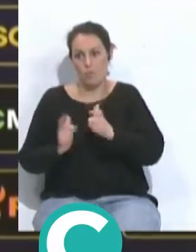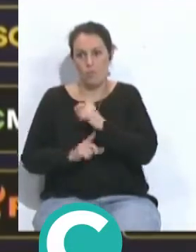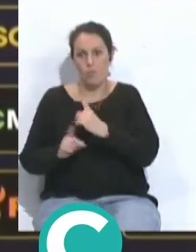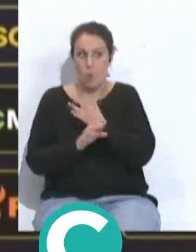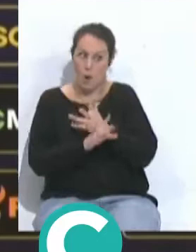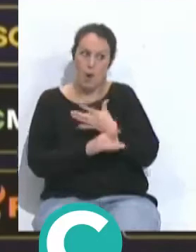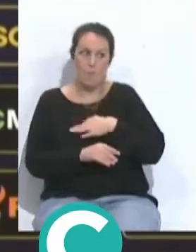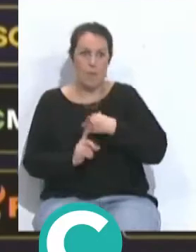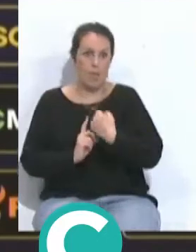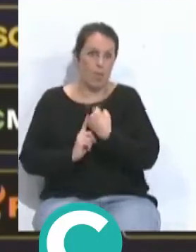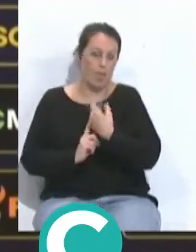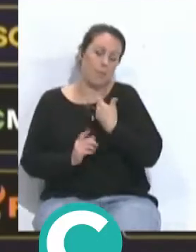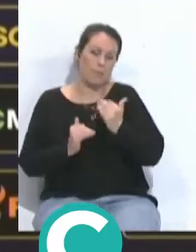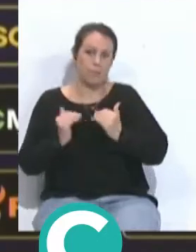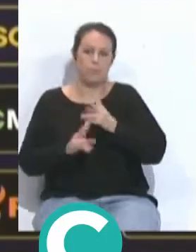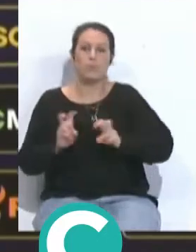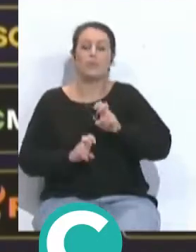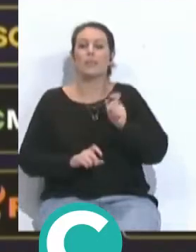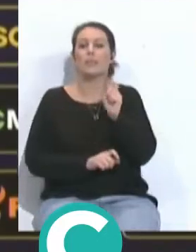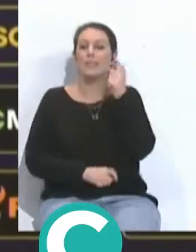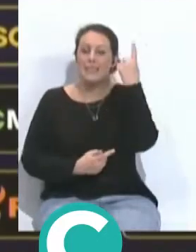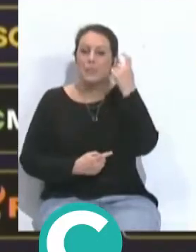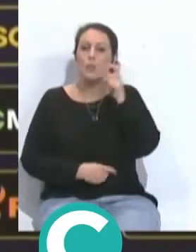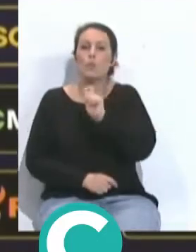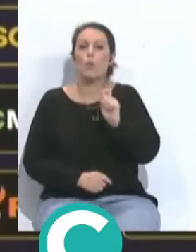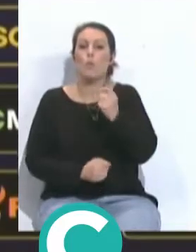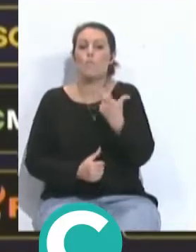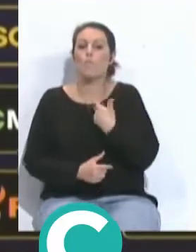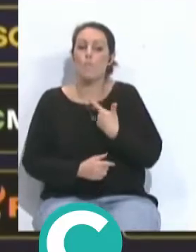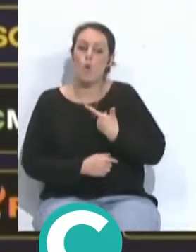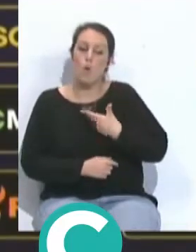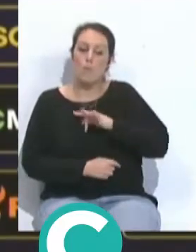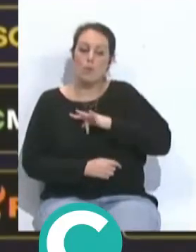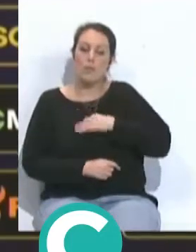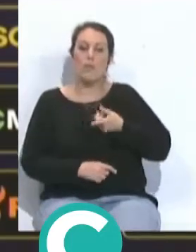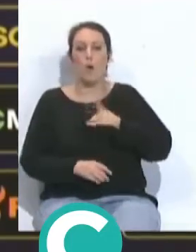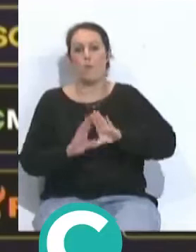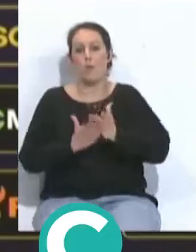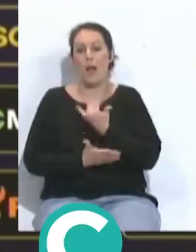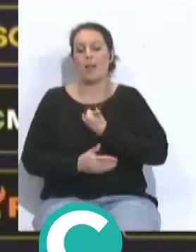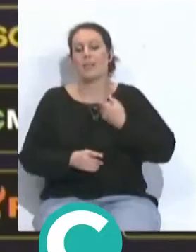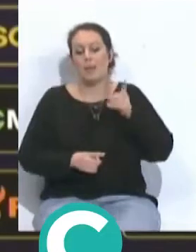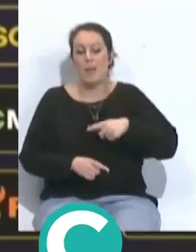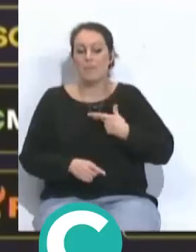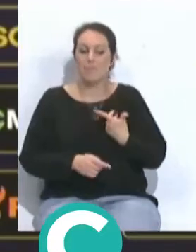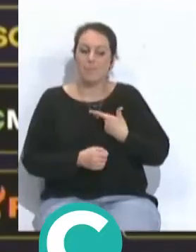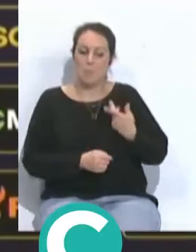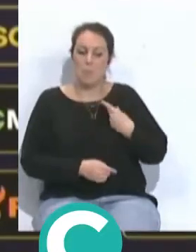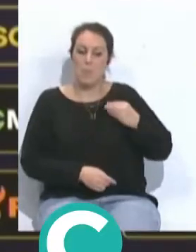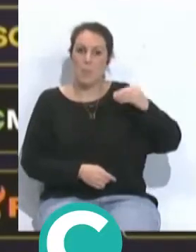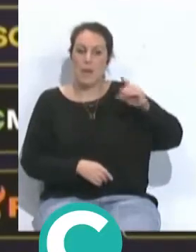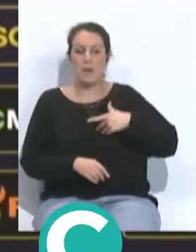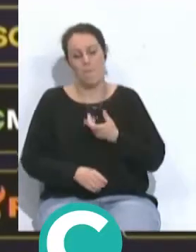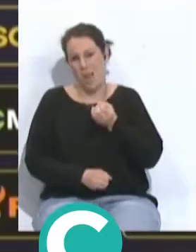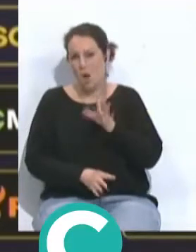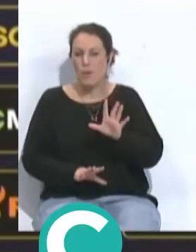Entonces, bueno, buscando ese equilibrio e intentando que los minutos sean siempre más a favor tuyo cuando tienes la pelota o que se acumule más en ese sentido es mucho mejor,